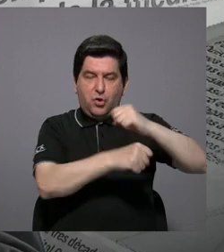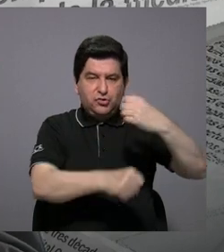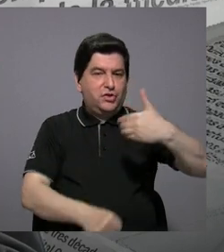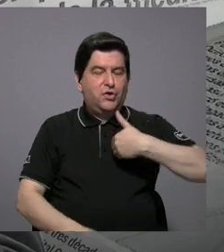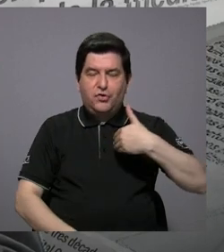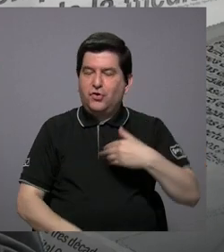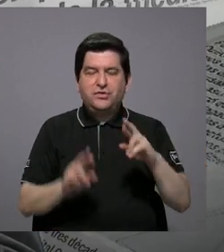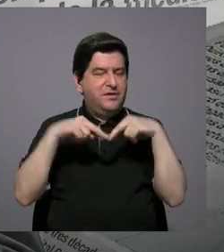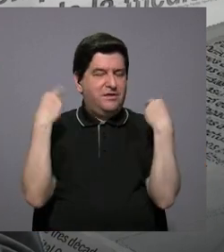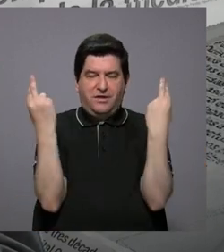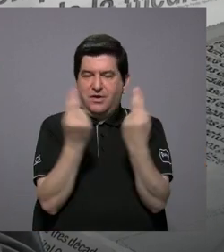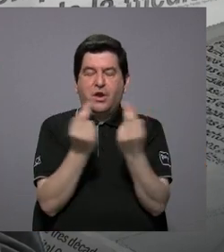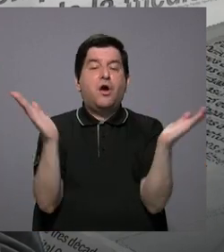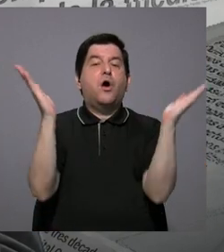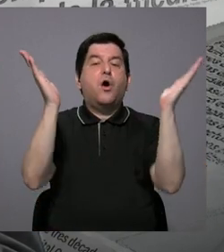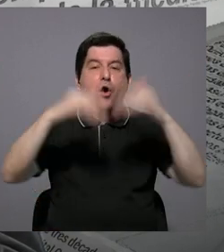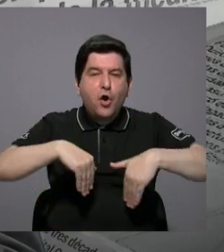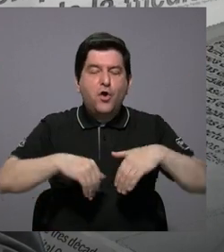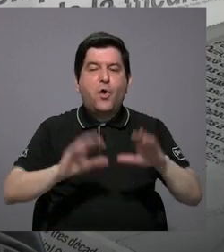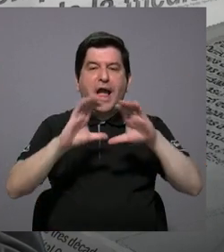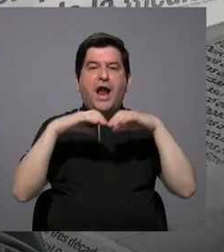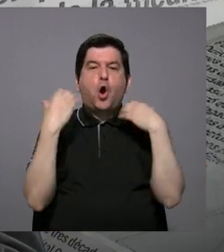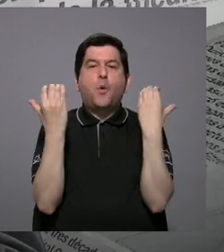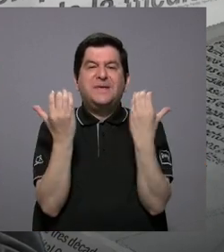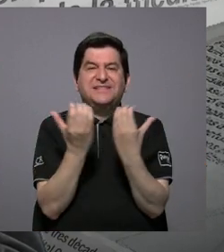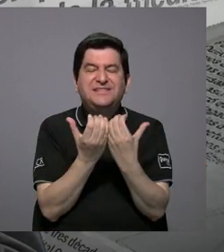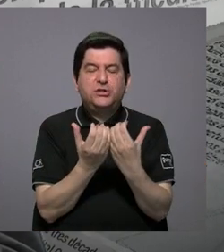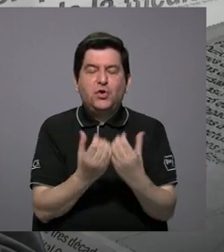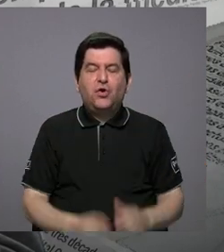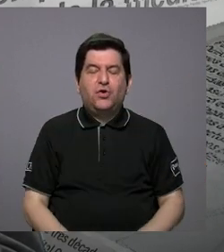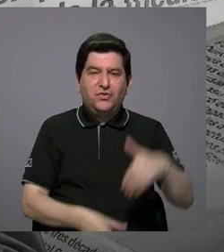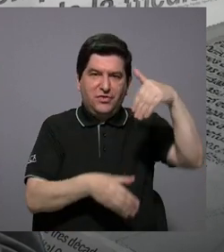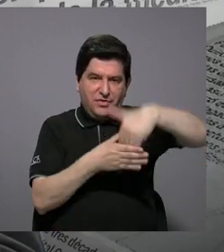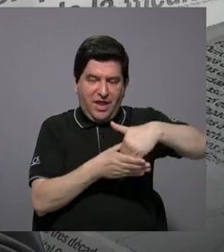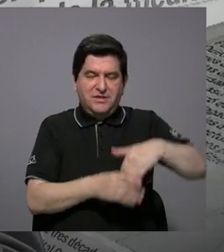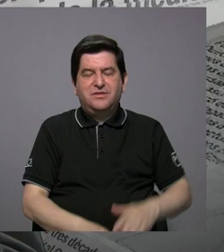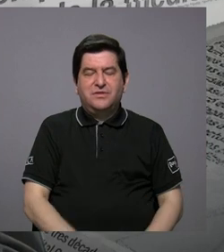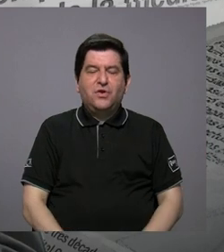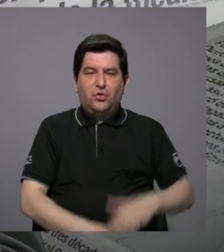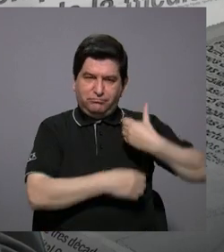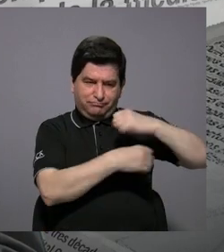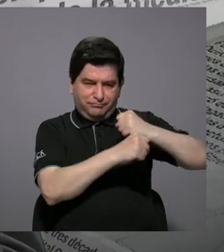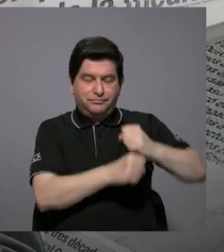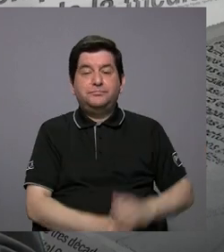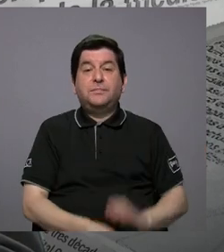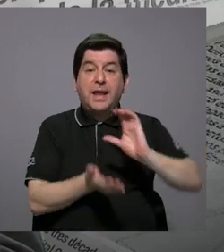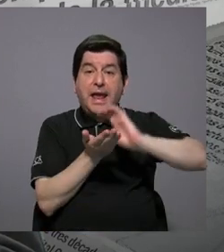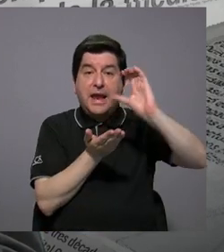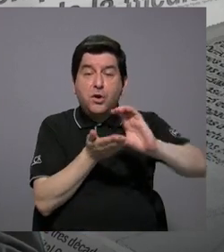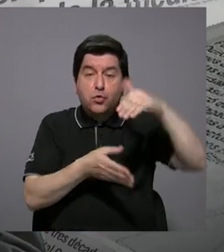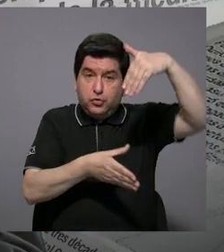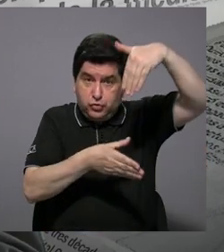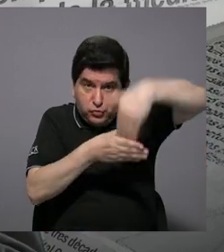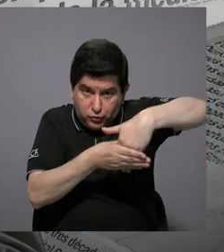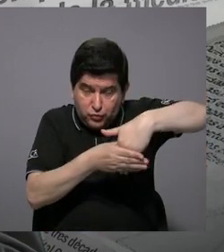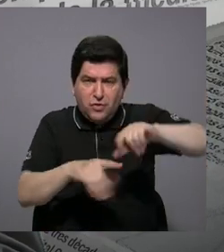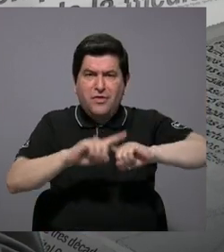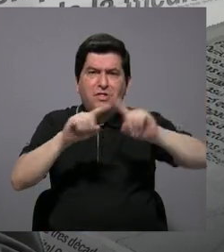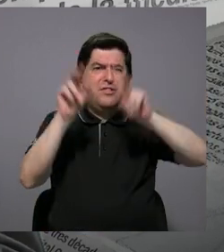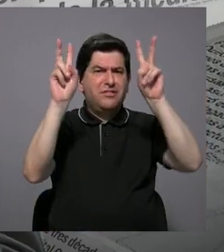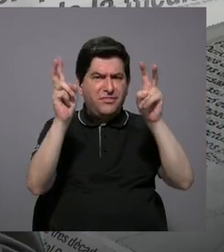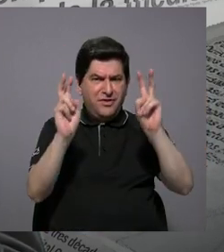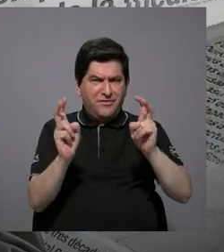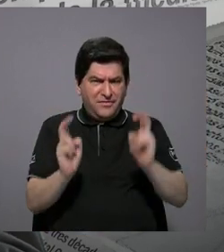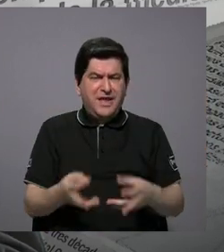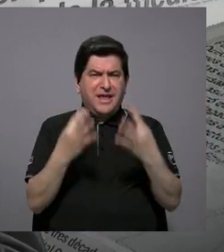tienen ninguna sesión o no hay comisiones de consejo municipal. El curso abarca muchos temas,